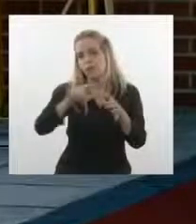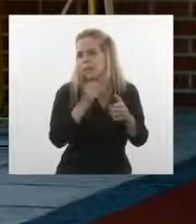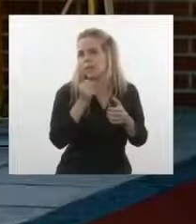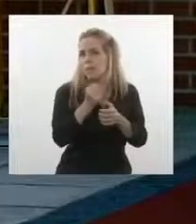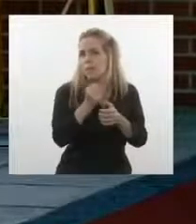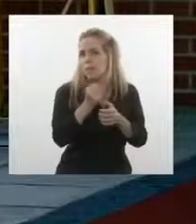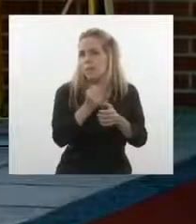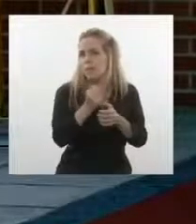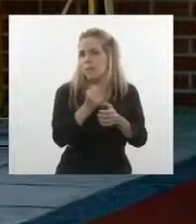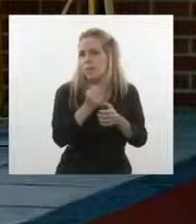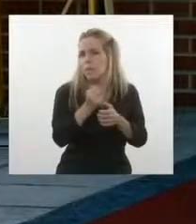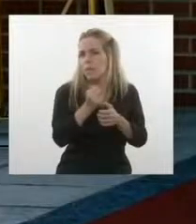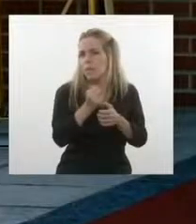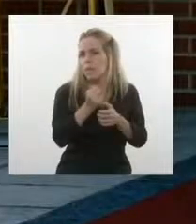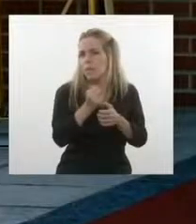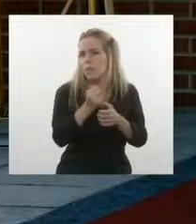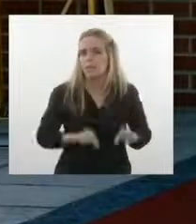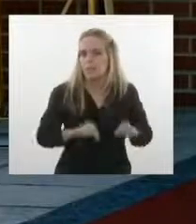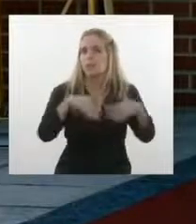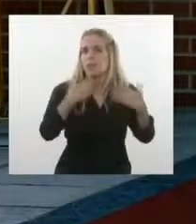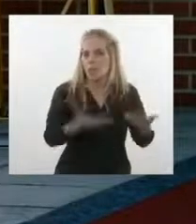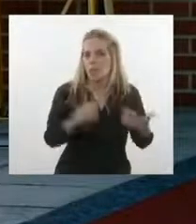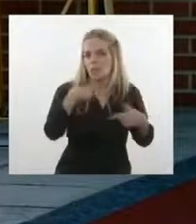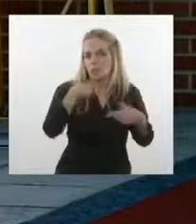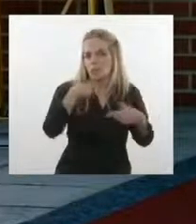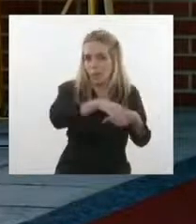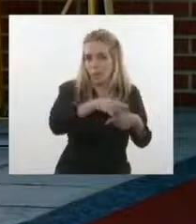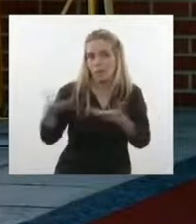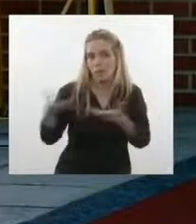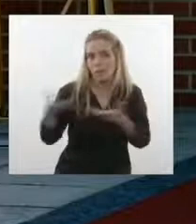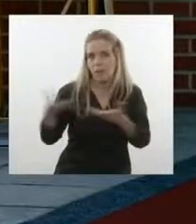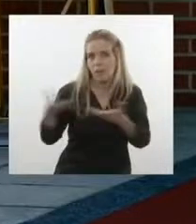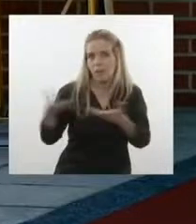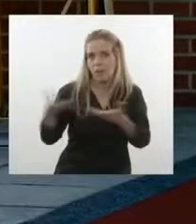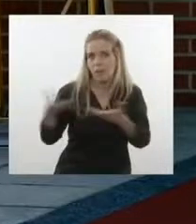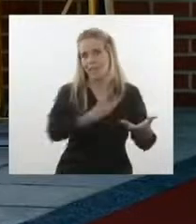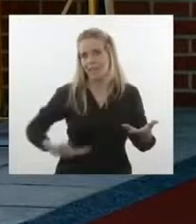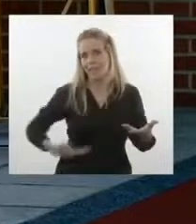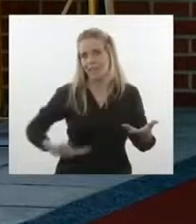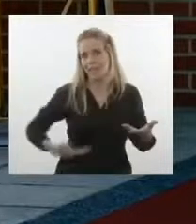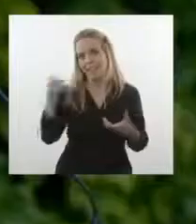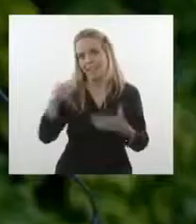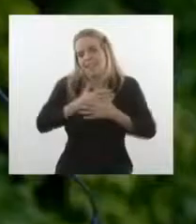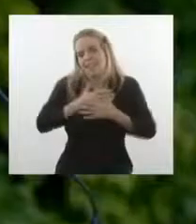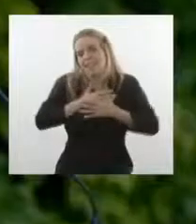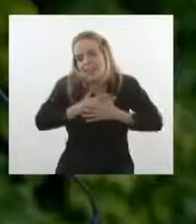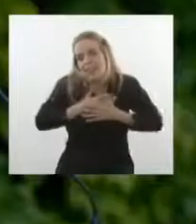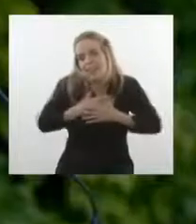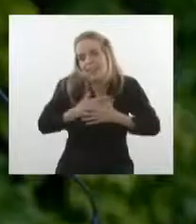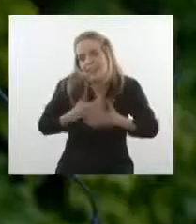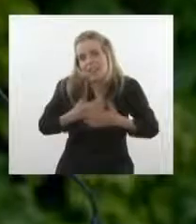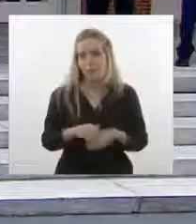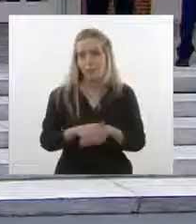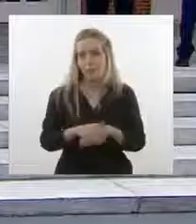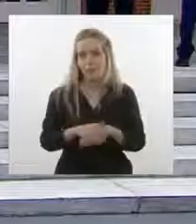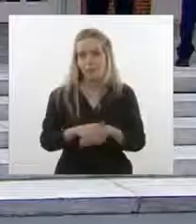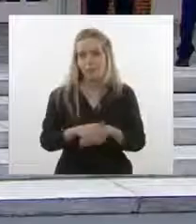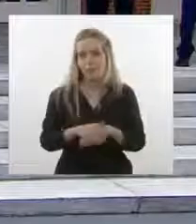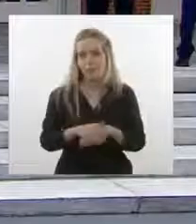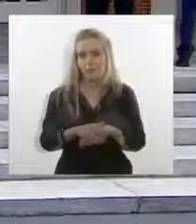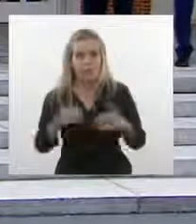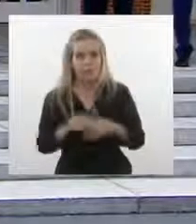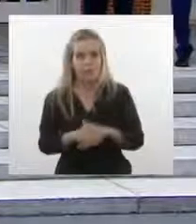expectativa lo vamos a recibir y con todo el cariño que él merece al presidente Sánchez en Argentina. Muchísimas gracias.